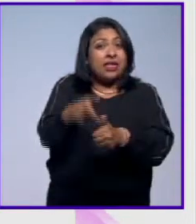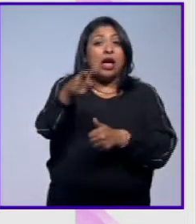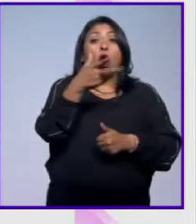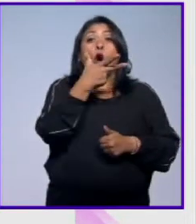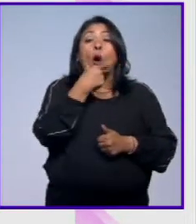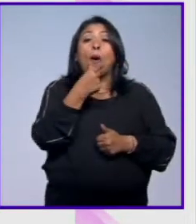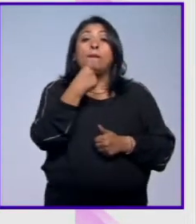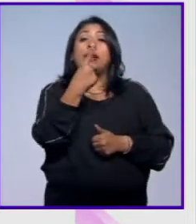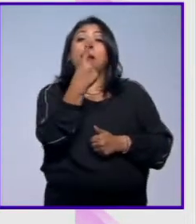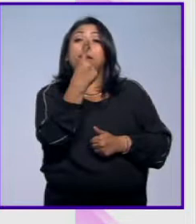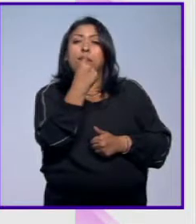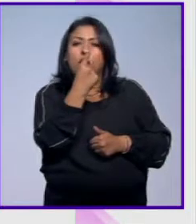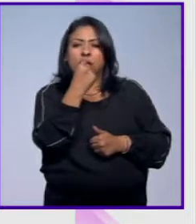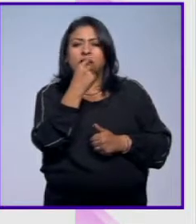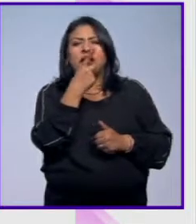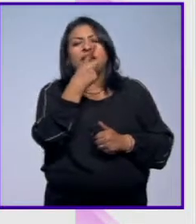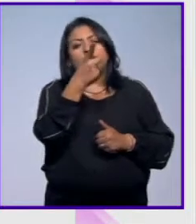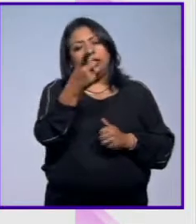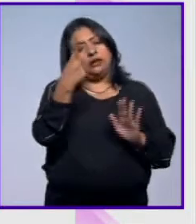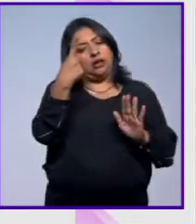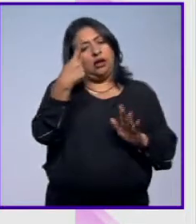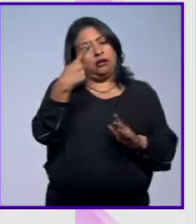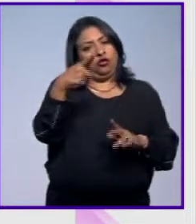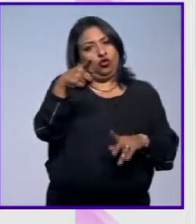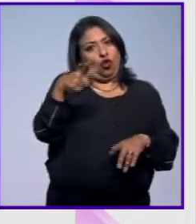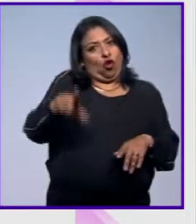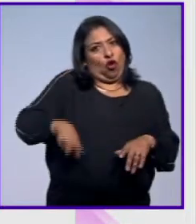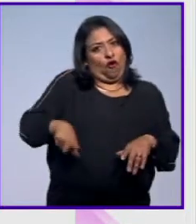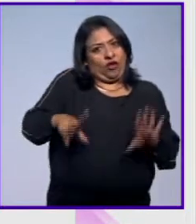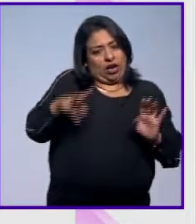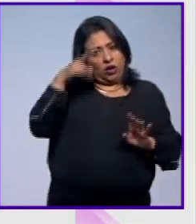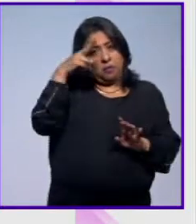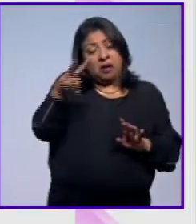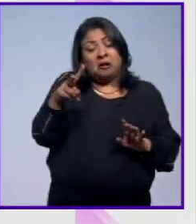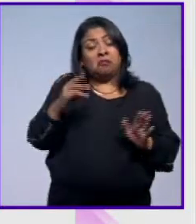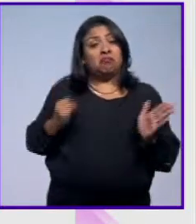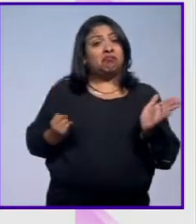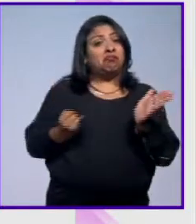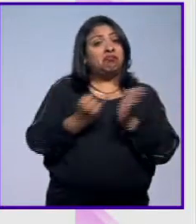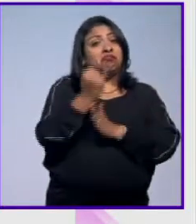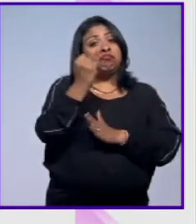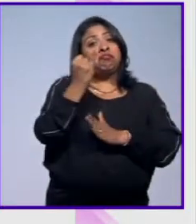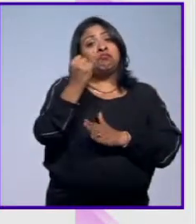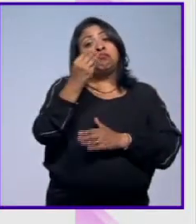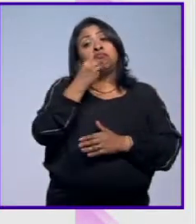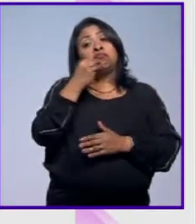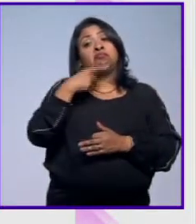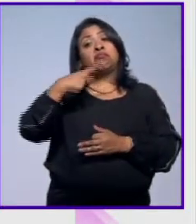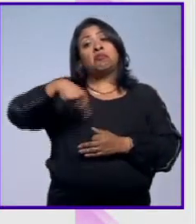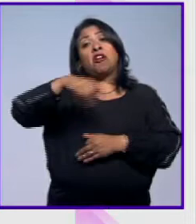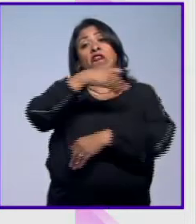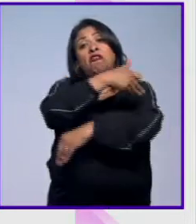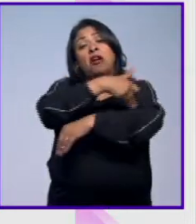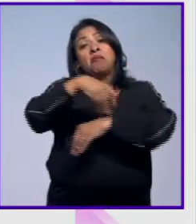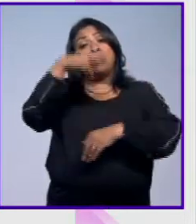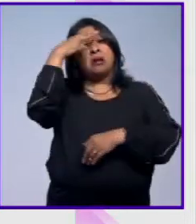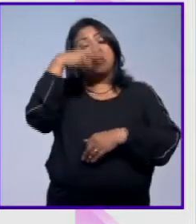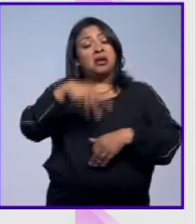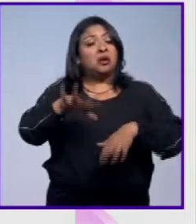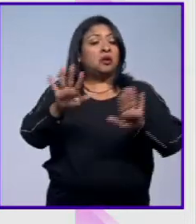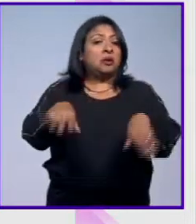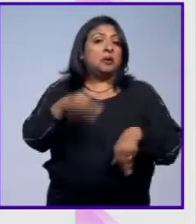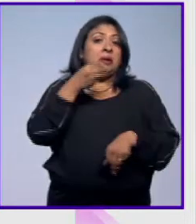policía o bien dicho el Estado mexicano decidió sacrificar a toda una familia mexicana, a los